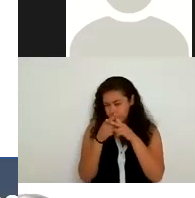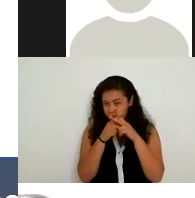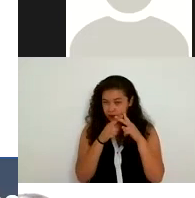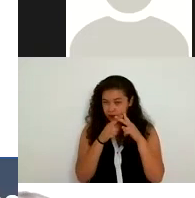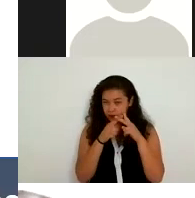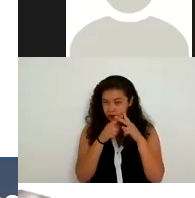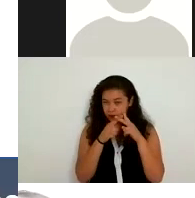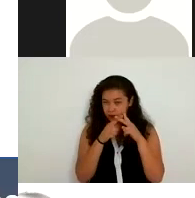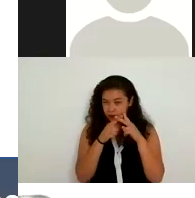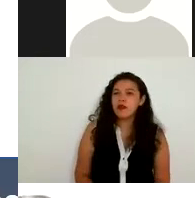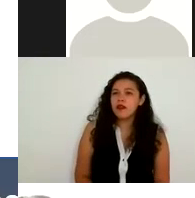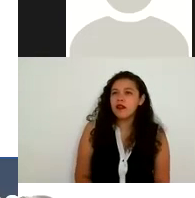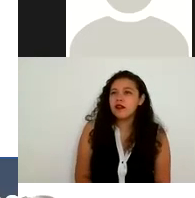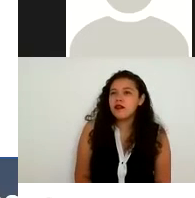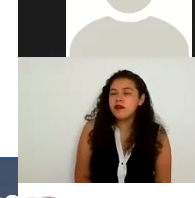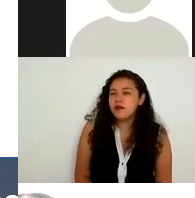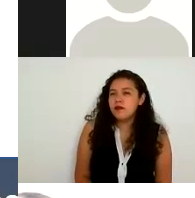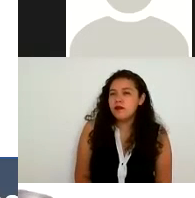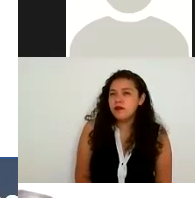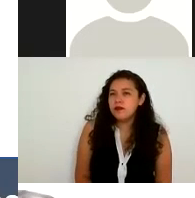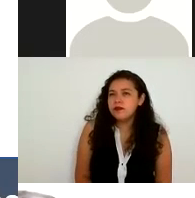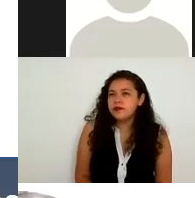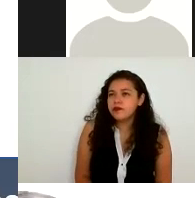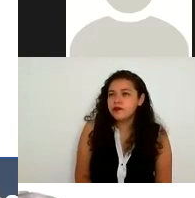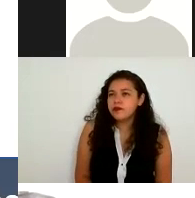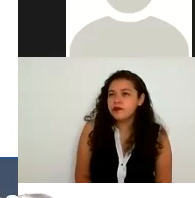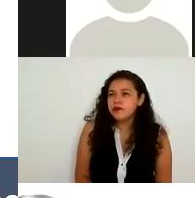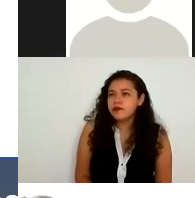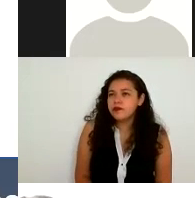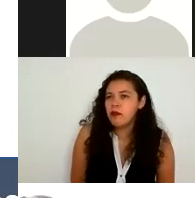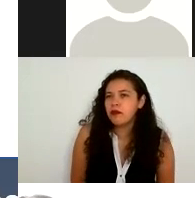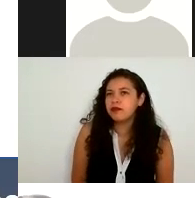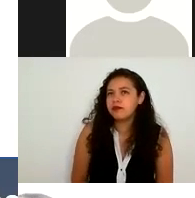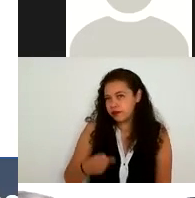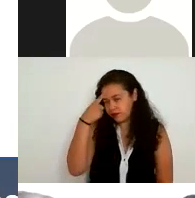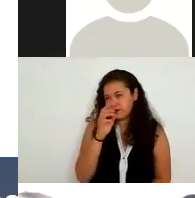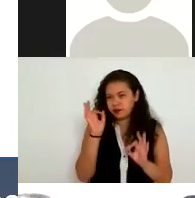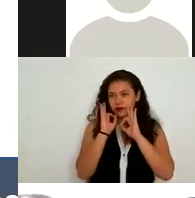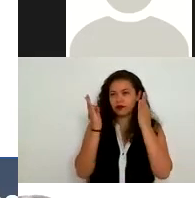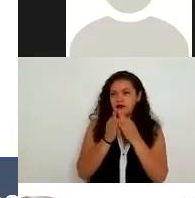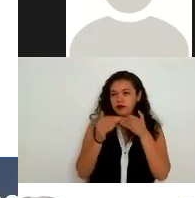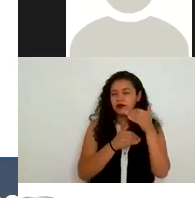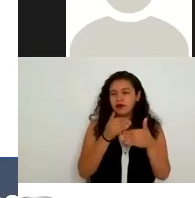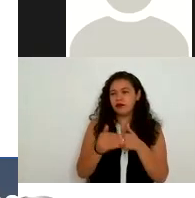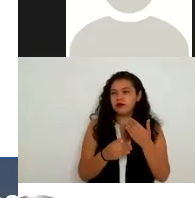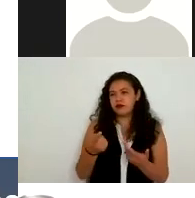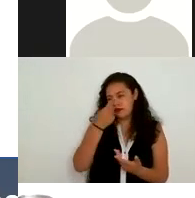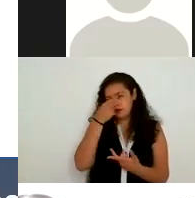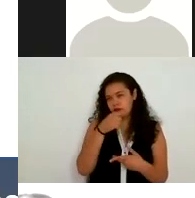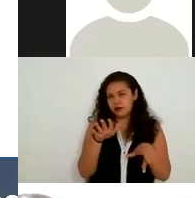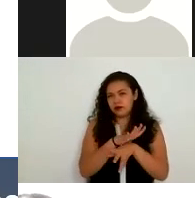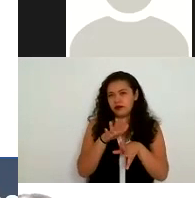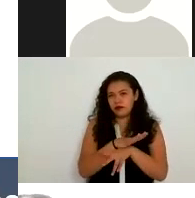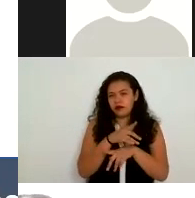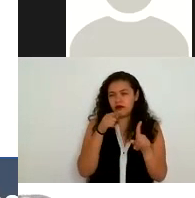aviso etcétera o sea que ustedes pongan mecanismos en los cuales puedan avalarse de que si hice un cambio de finalidad o una